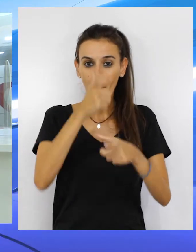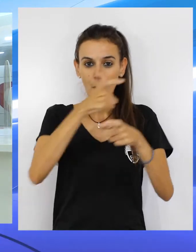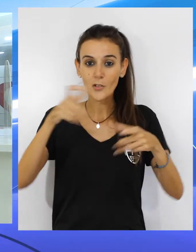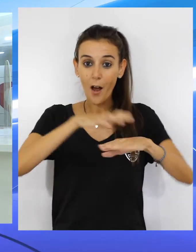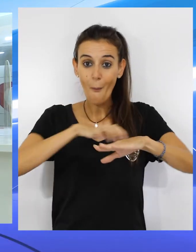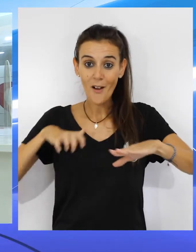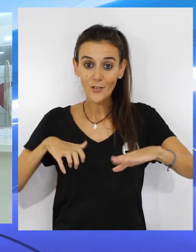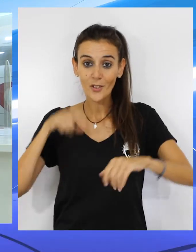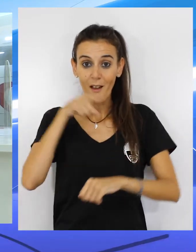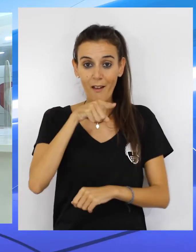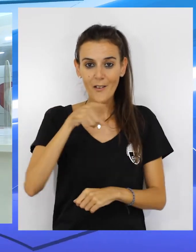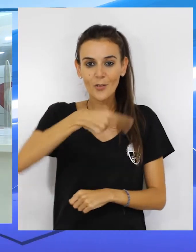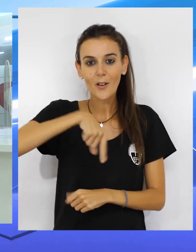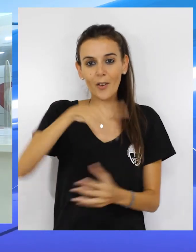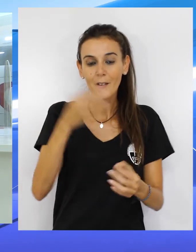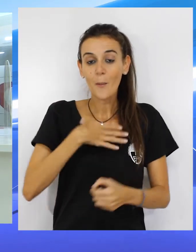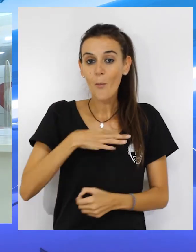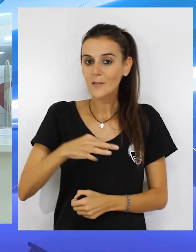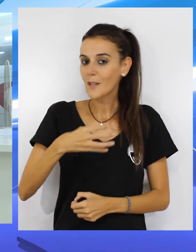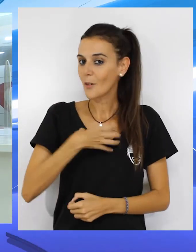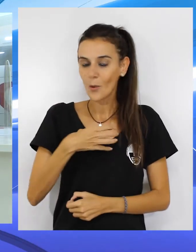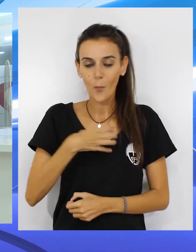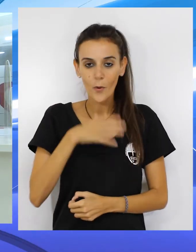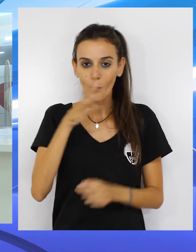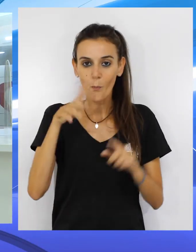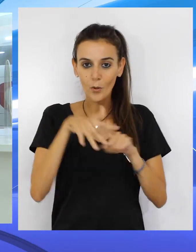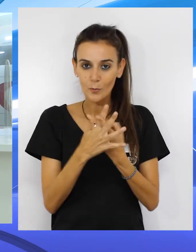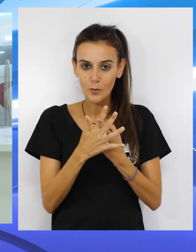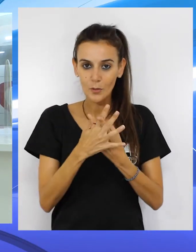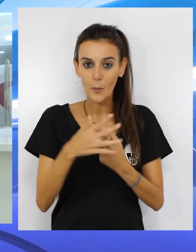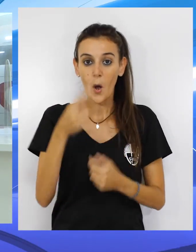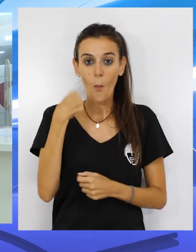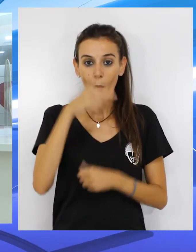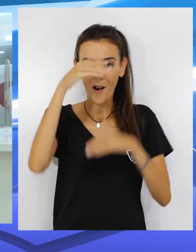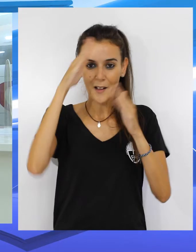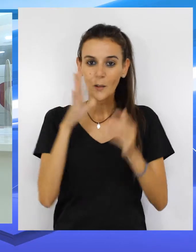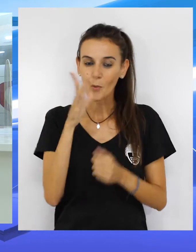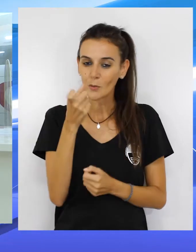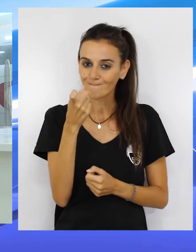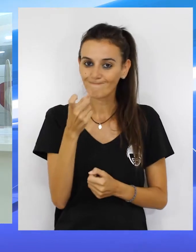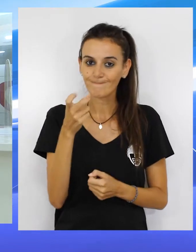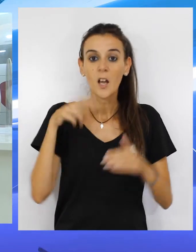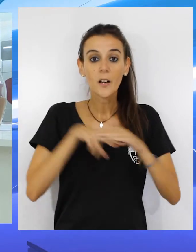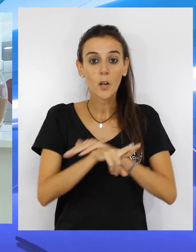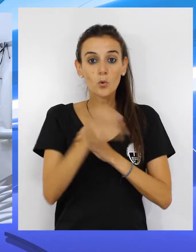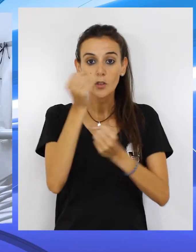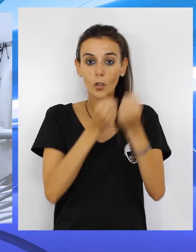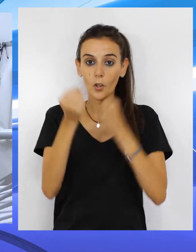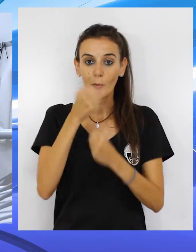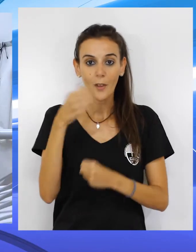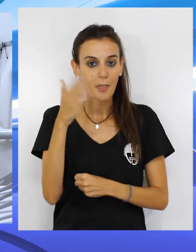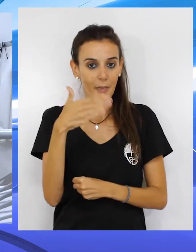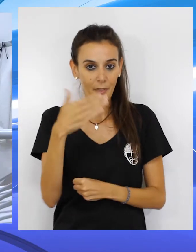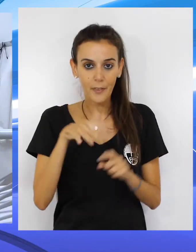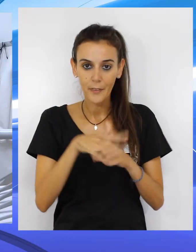población de la ciudadanía no tiene la posibilidad de poder atender su salud bucal por falta de recursos económicos y que en Ceuta lleva mucho tiempo